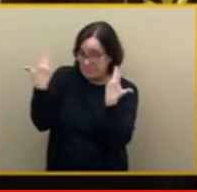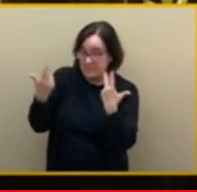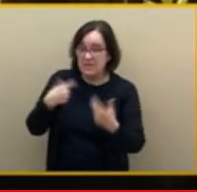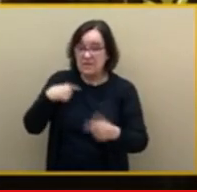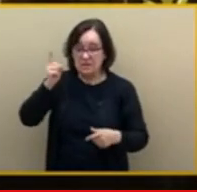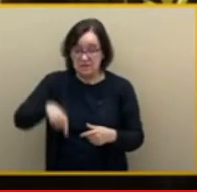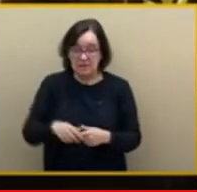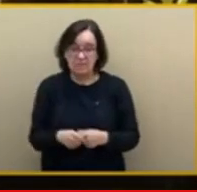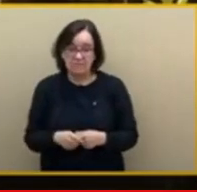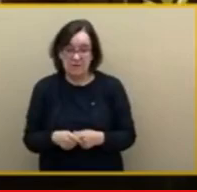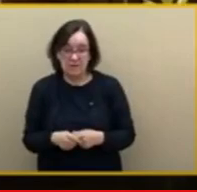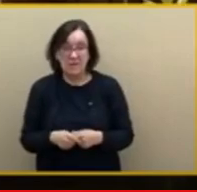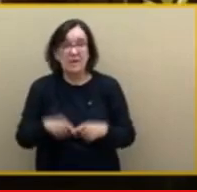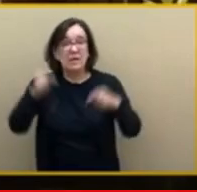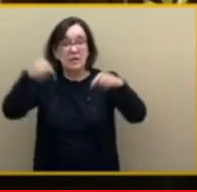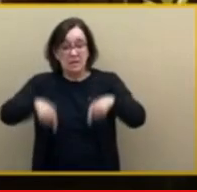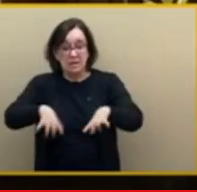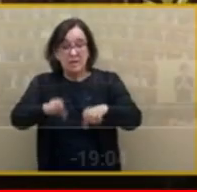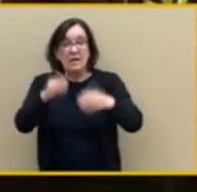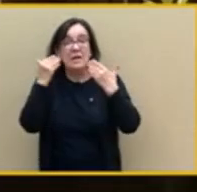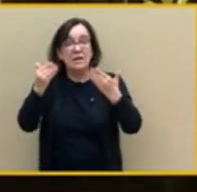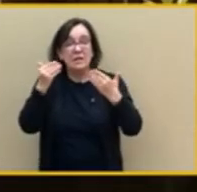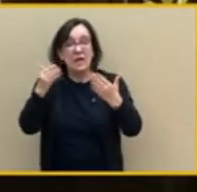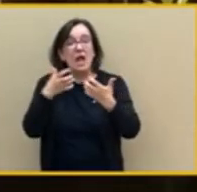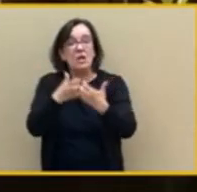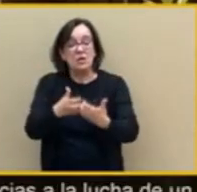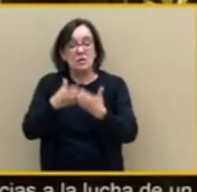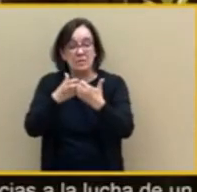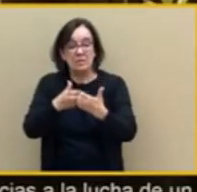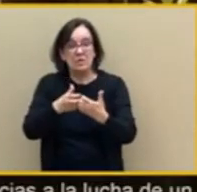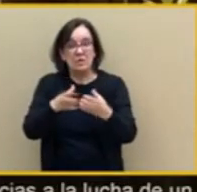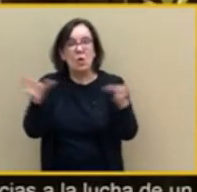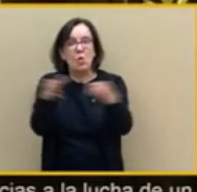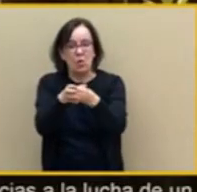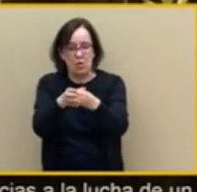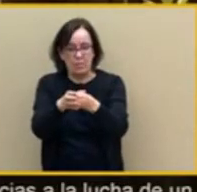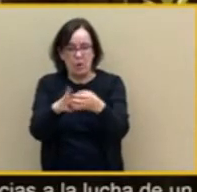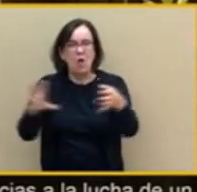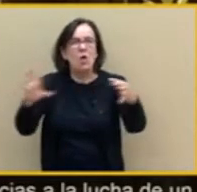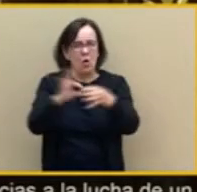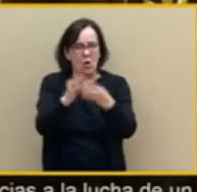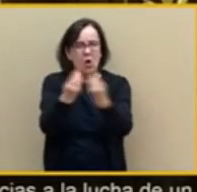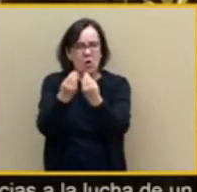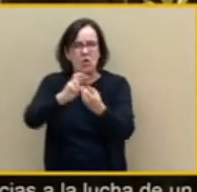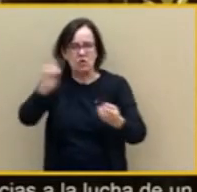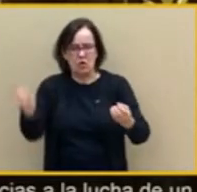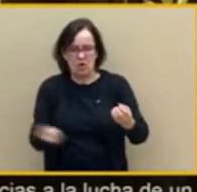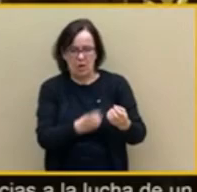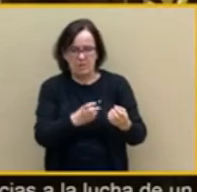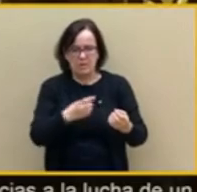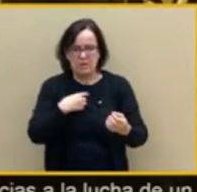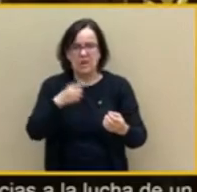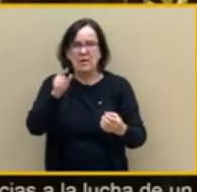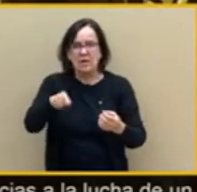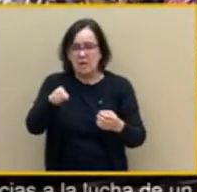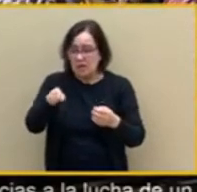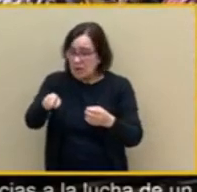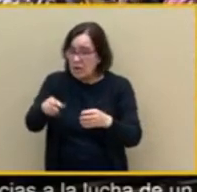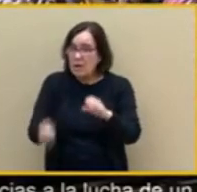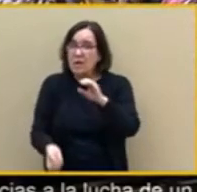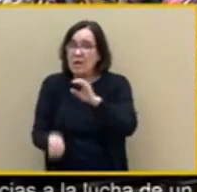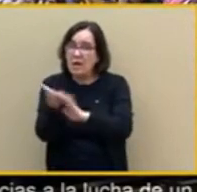Tamames cuando ha dicho lo de las mujeres, el realizador no está teniendo. ...el partido del que usted formaba parte, el Partido Comunista de España.